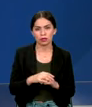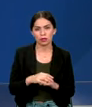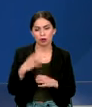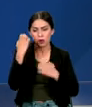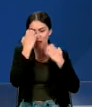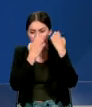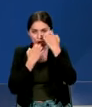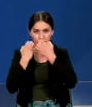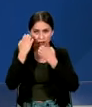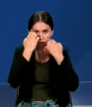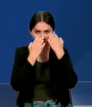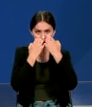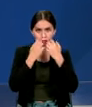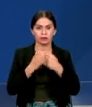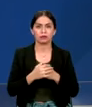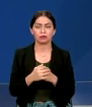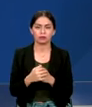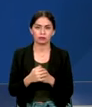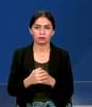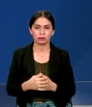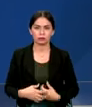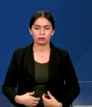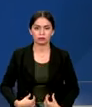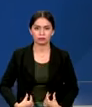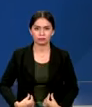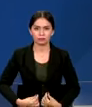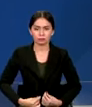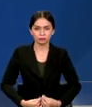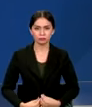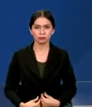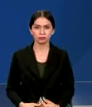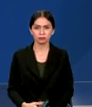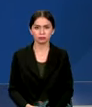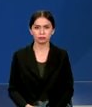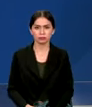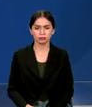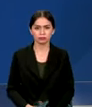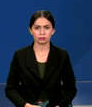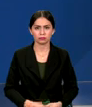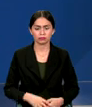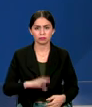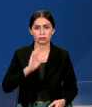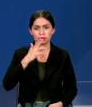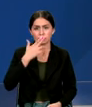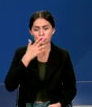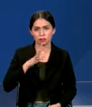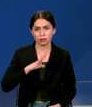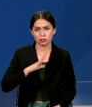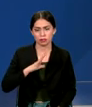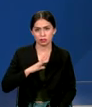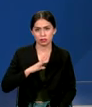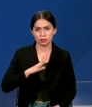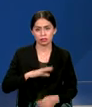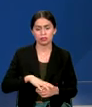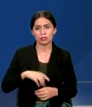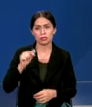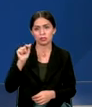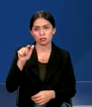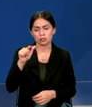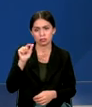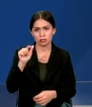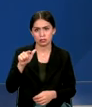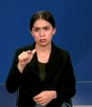la entidad. La entidad cuenta con 17 centros de evaluación, 6 evaluadores independientes, 47 estándares de